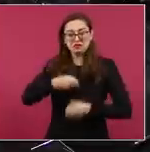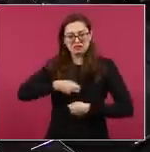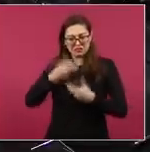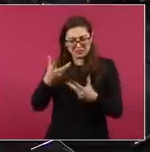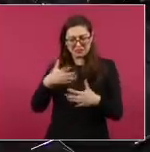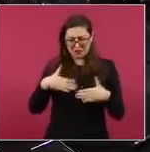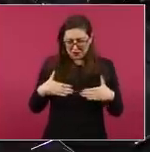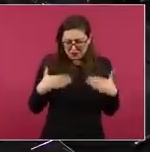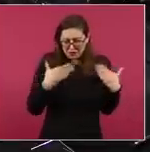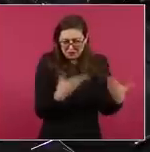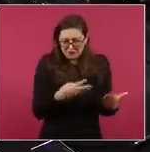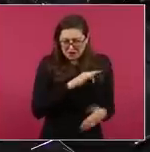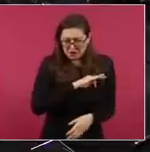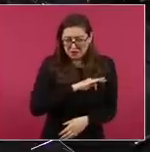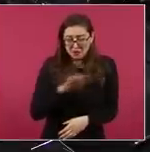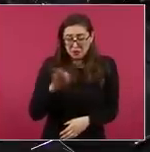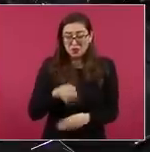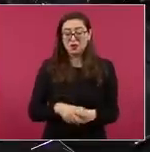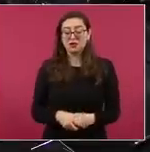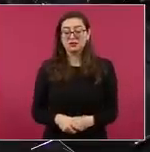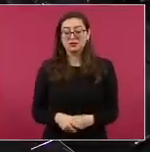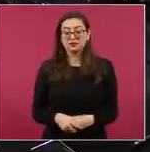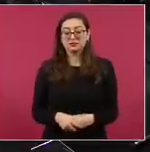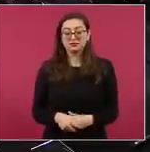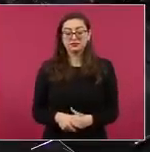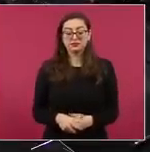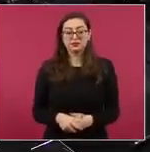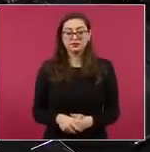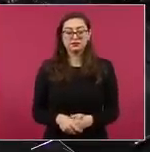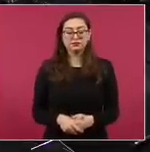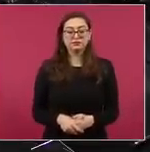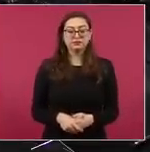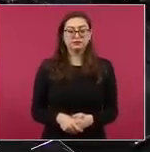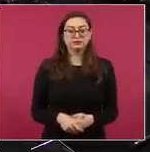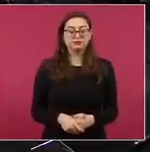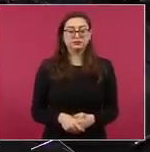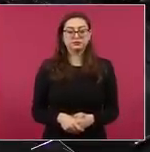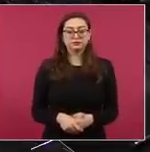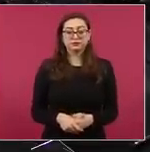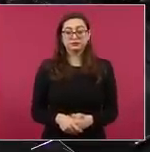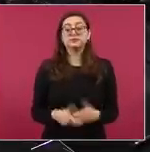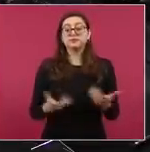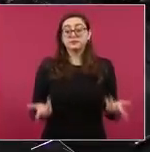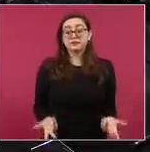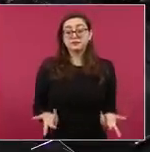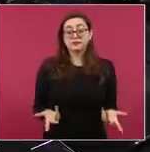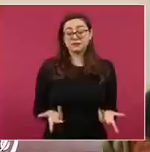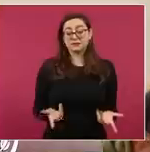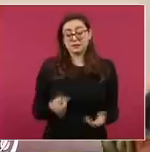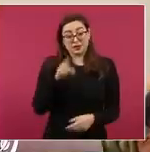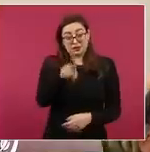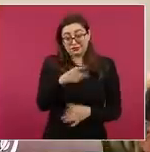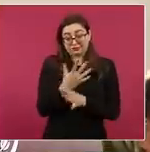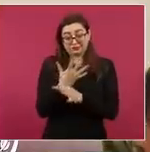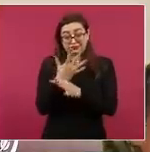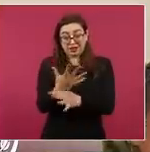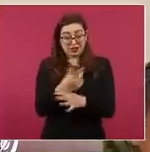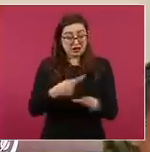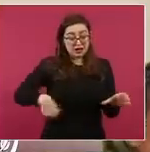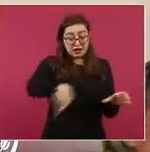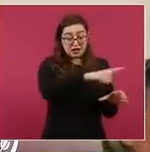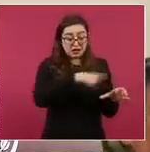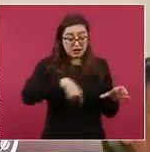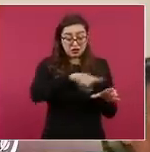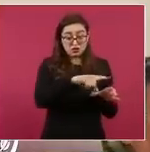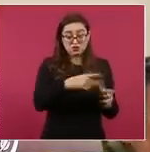Es que, como tú lo señalas, no sólo son testigos que fueron